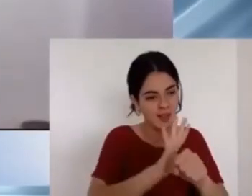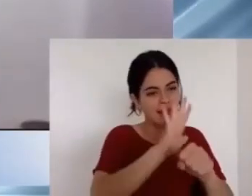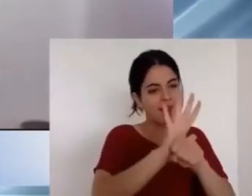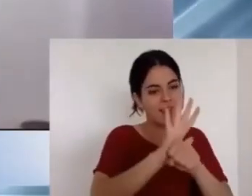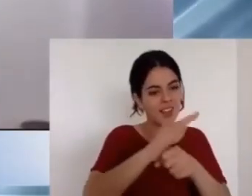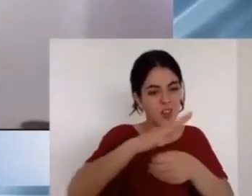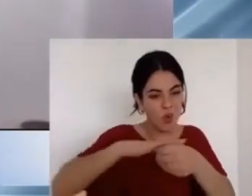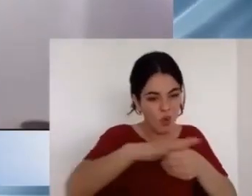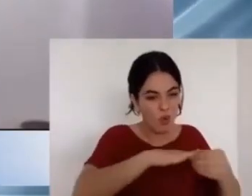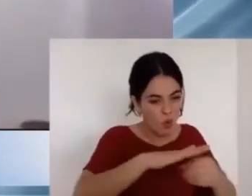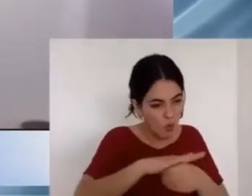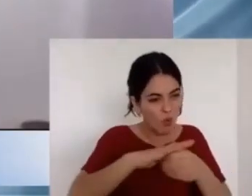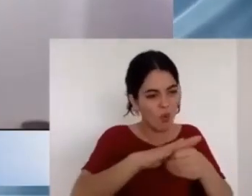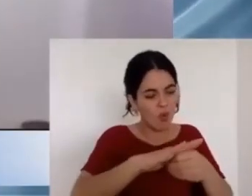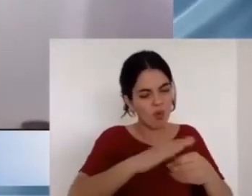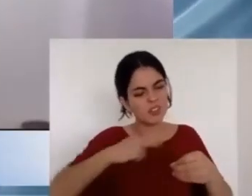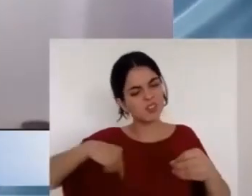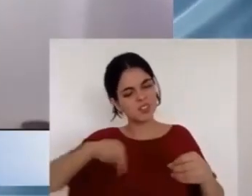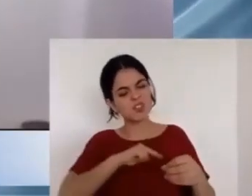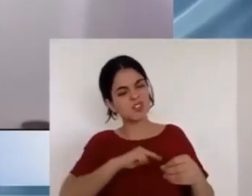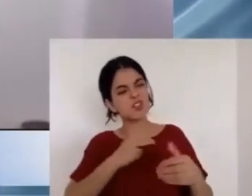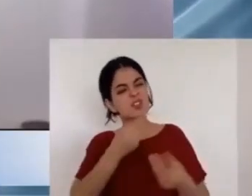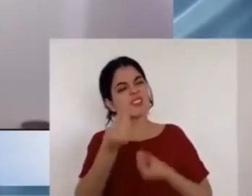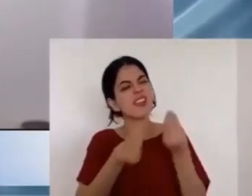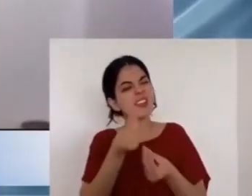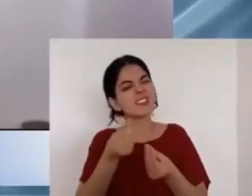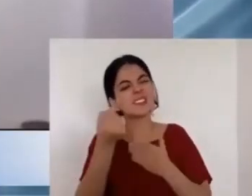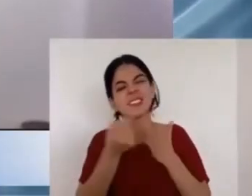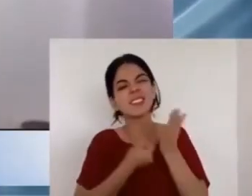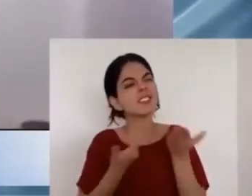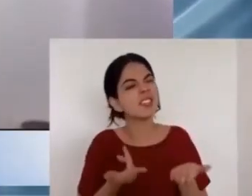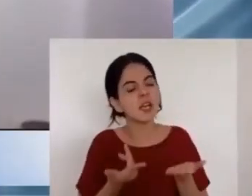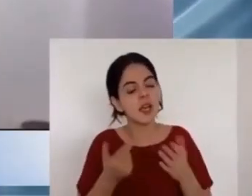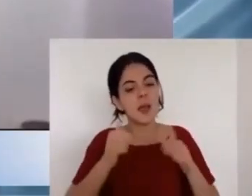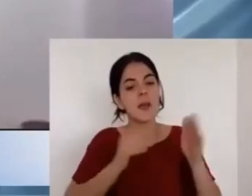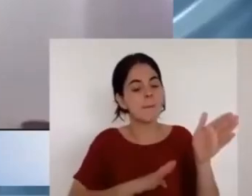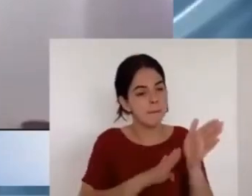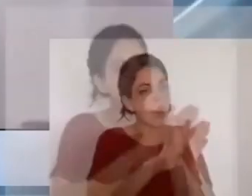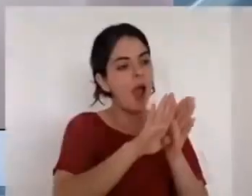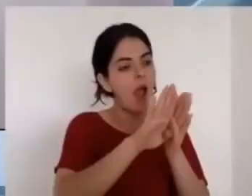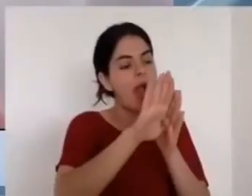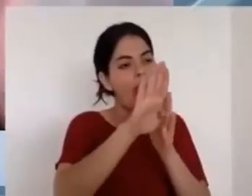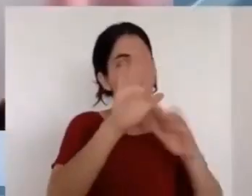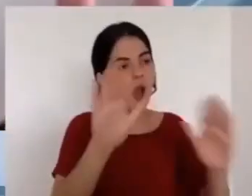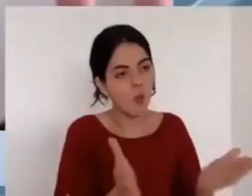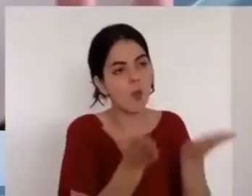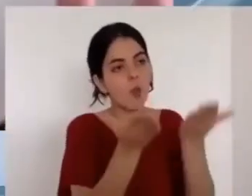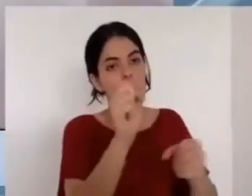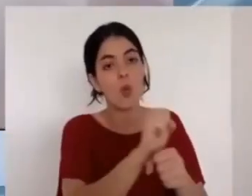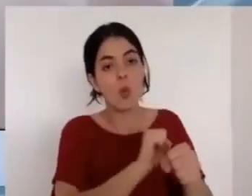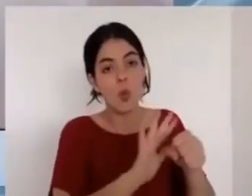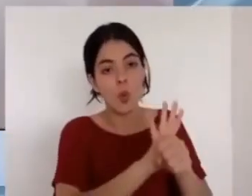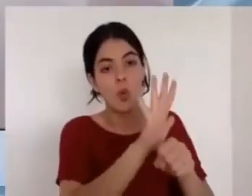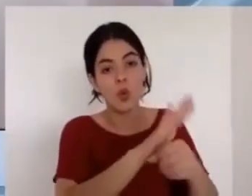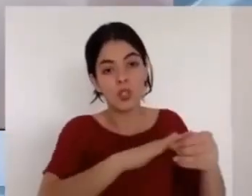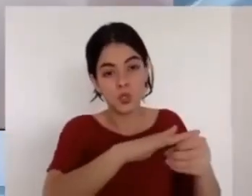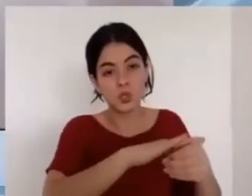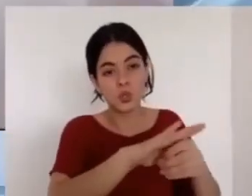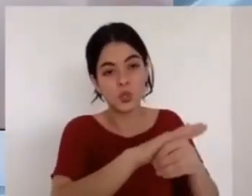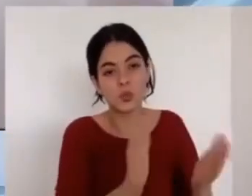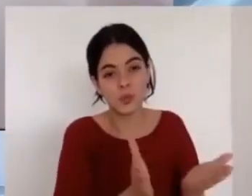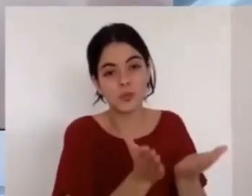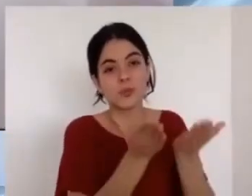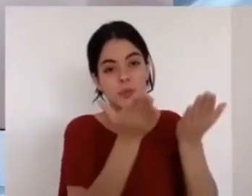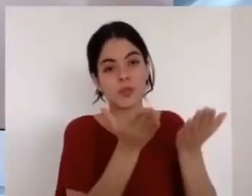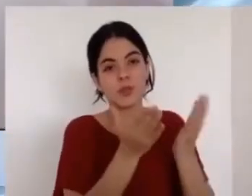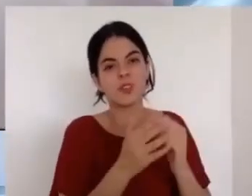senda del justo es como la luz de la aurora, que va de menos a más, va